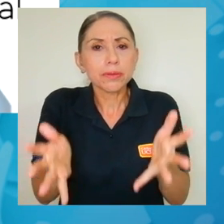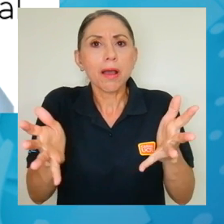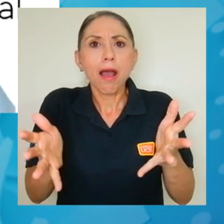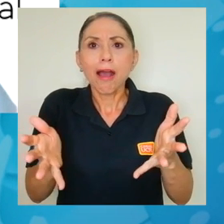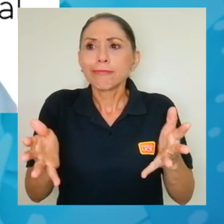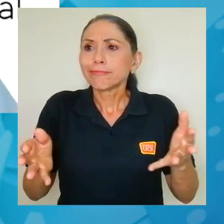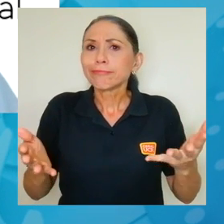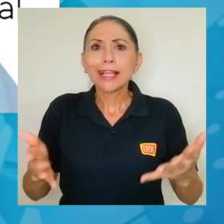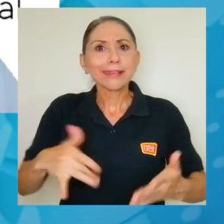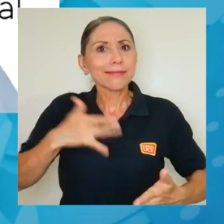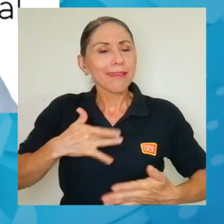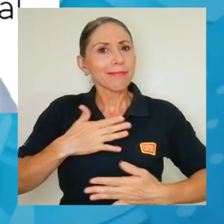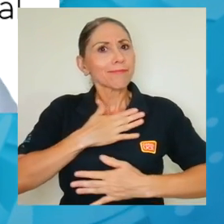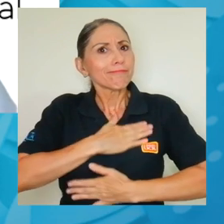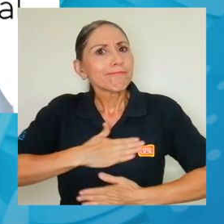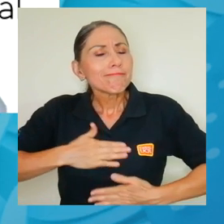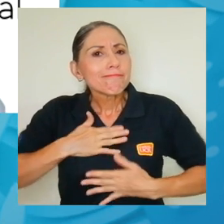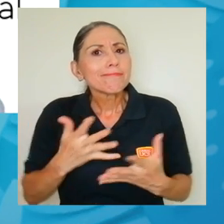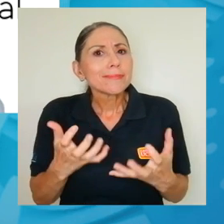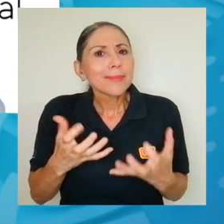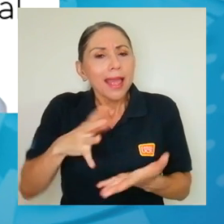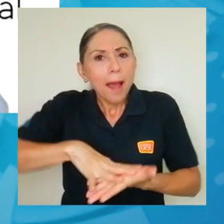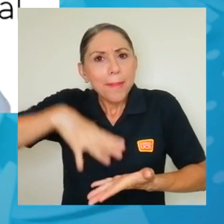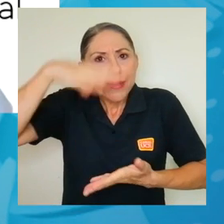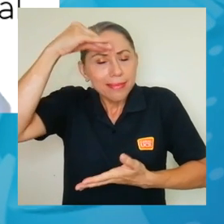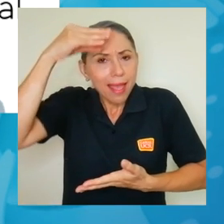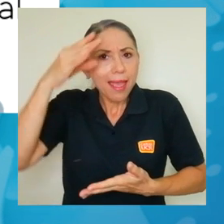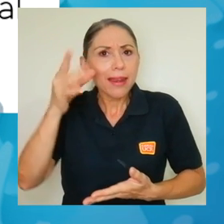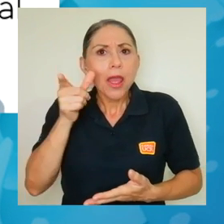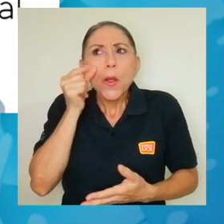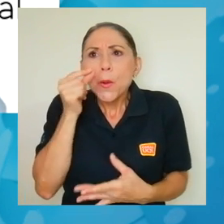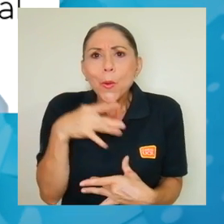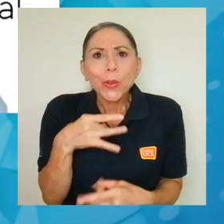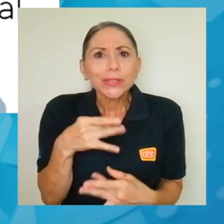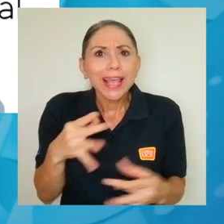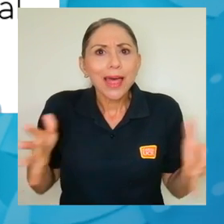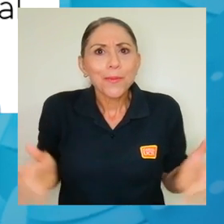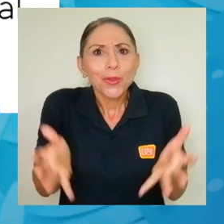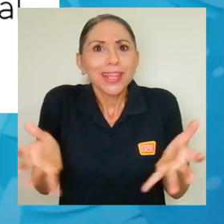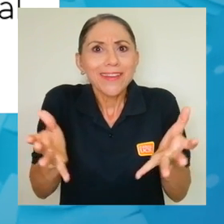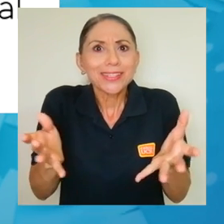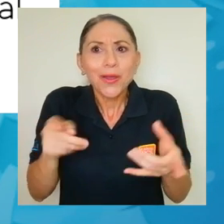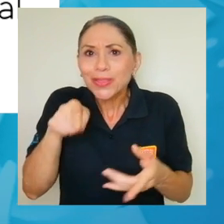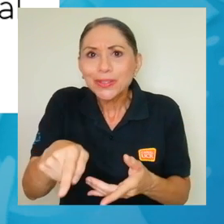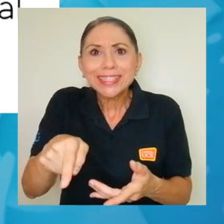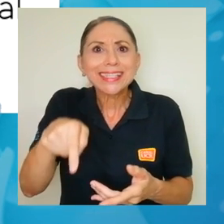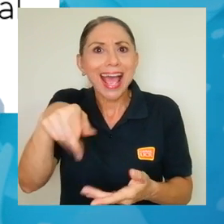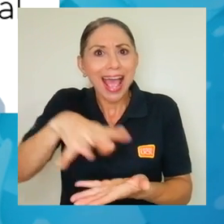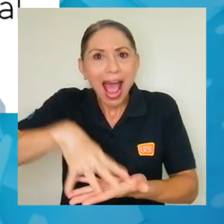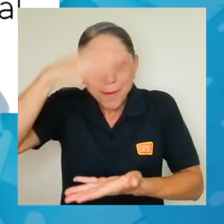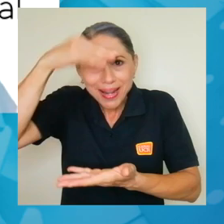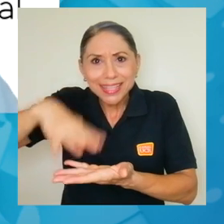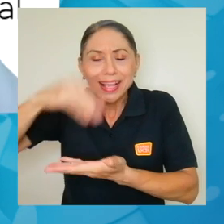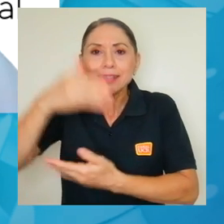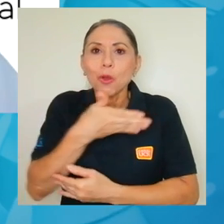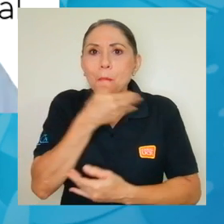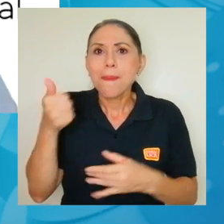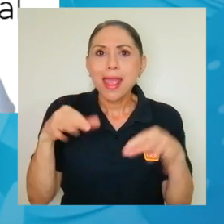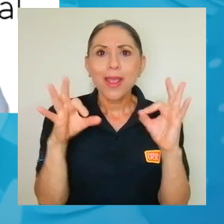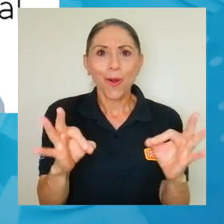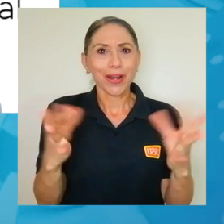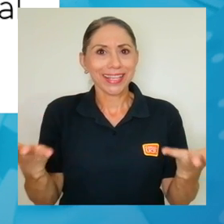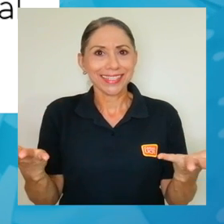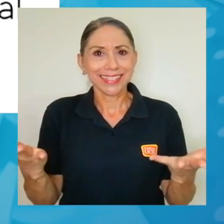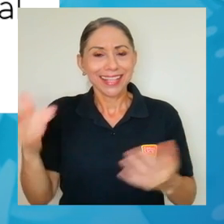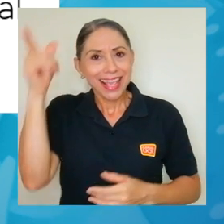un clima de placer por aprender, un clima de curiosidad, un clima de motivación, los aprendizajes son mejores y, por